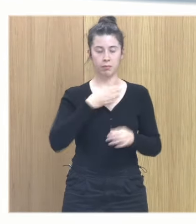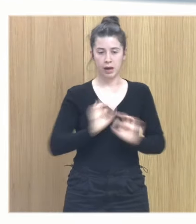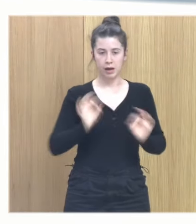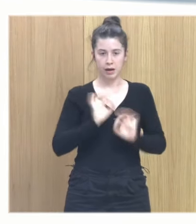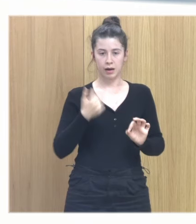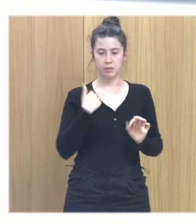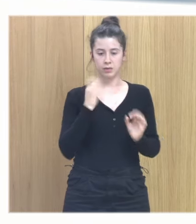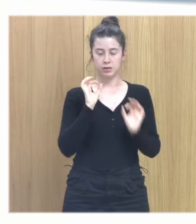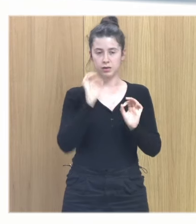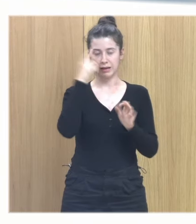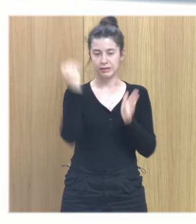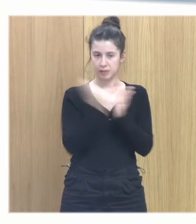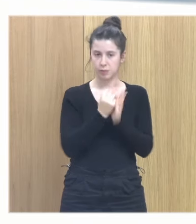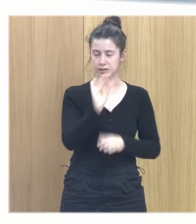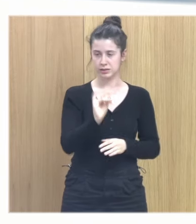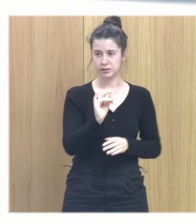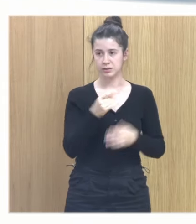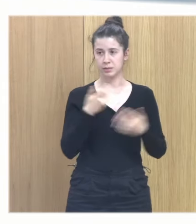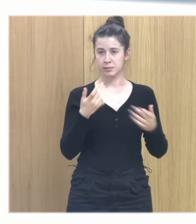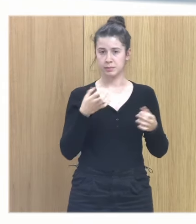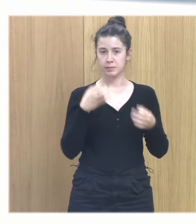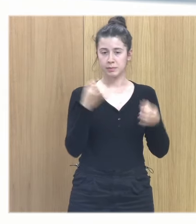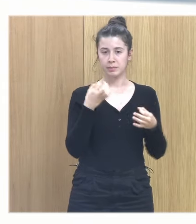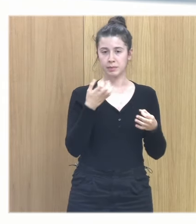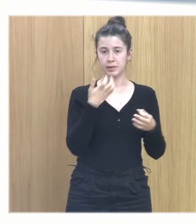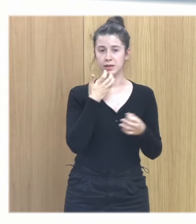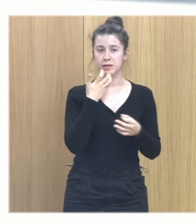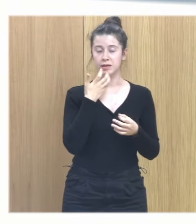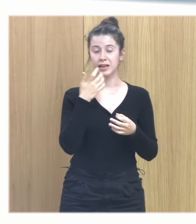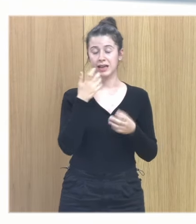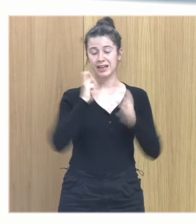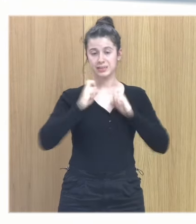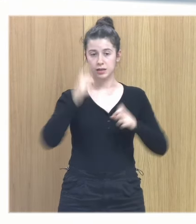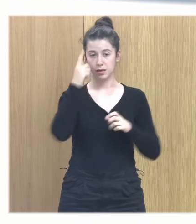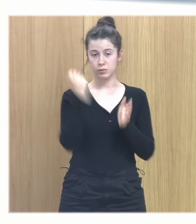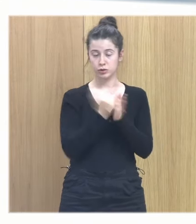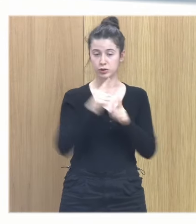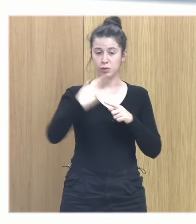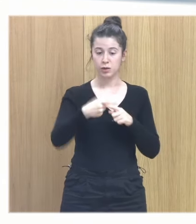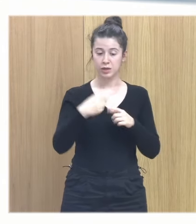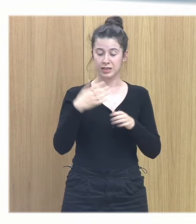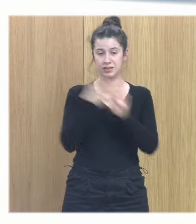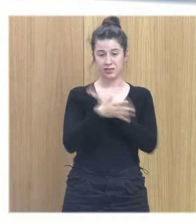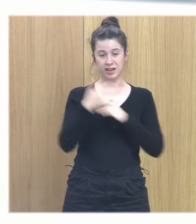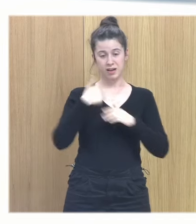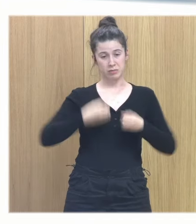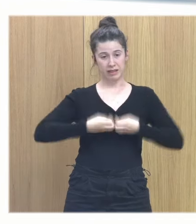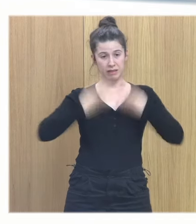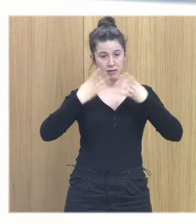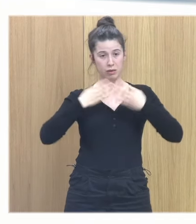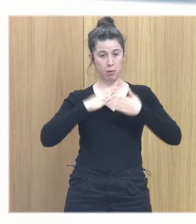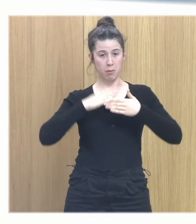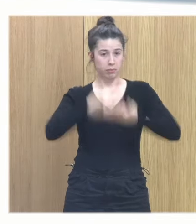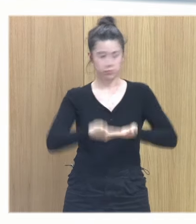supuesto que sí siempre pero que yo pase en síndrome de estrés postraumático no significa que mi edificio se tambalee. A mí como